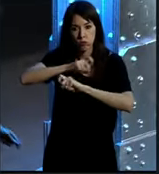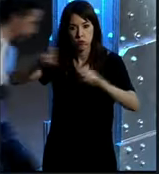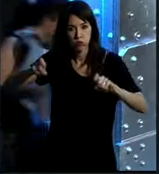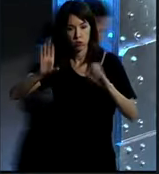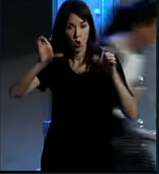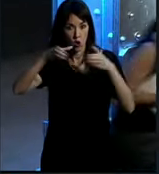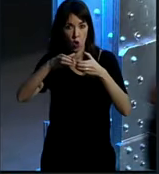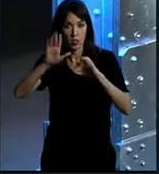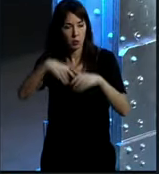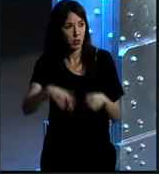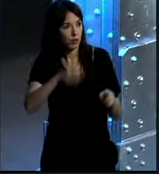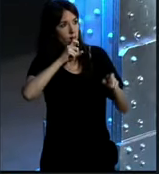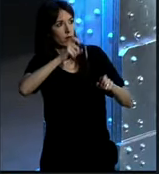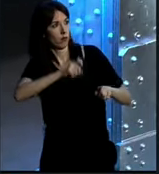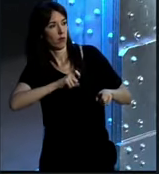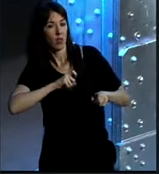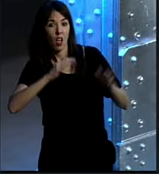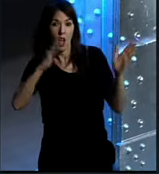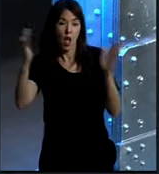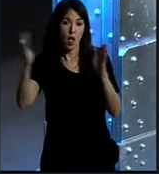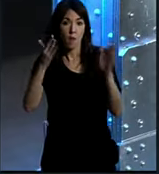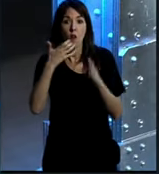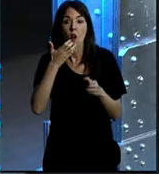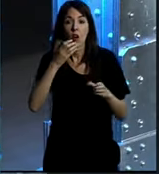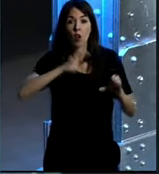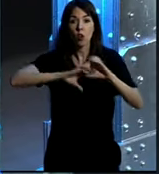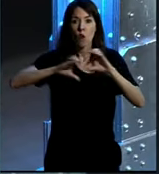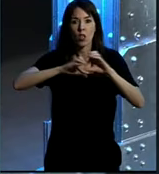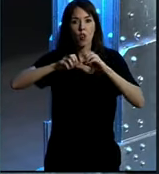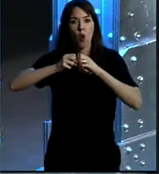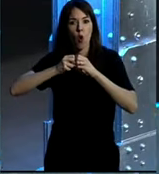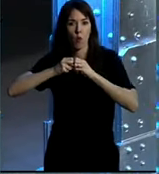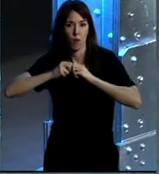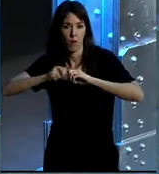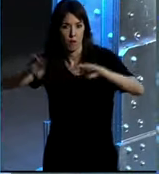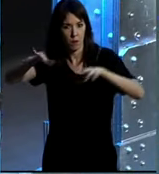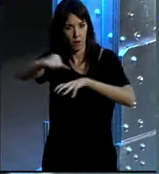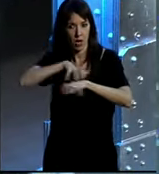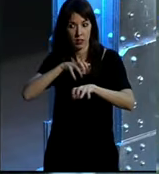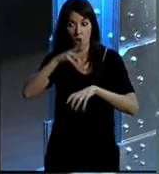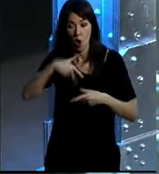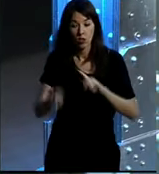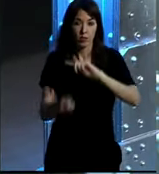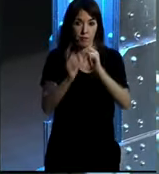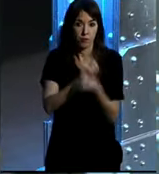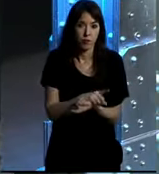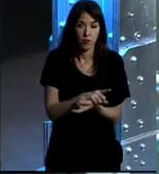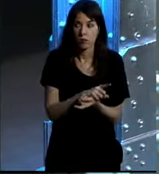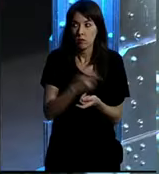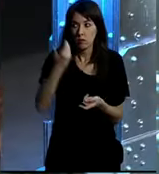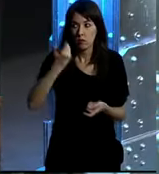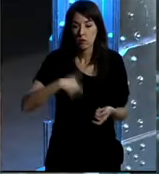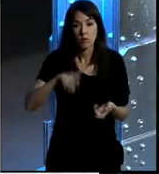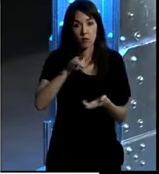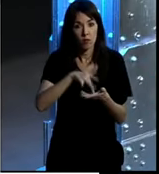que eran los que recibían esos mensajes. Estamos hablando en esa época de la comunicación de masas. Y como eso se ha transformado hoy, hemos